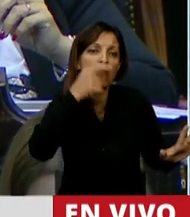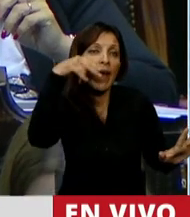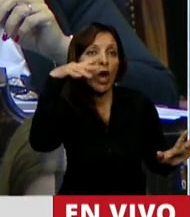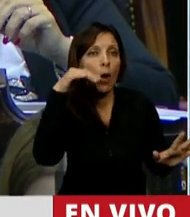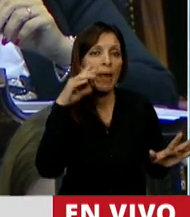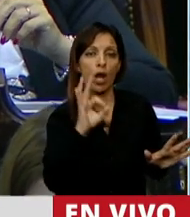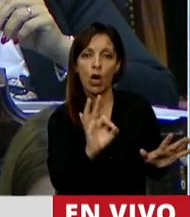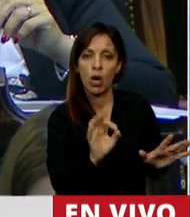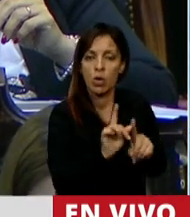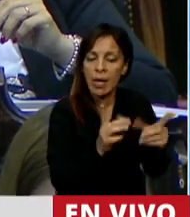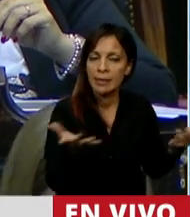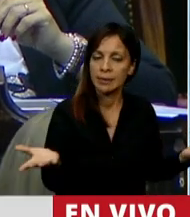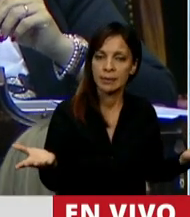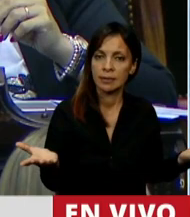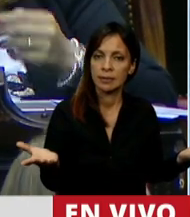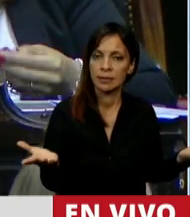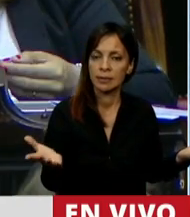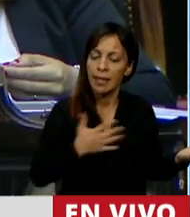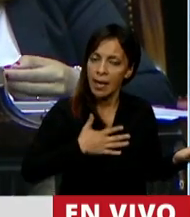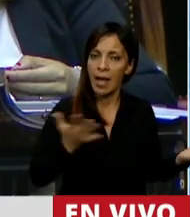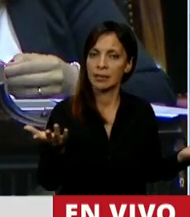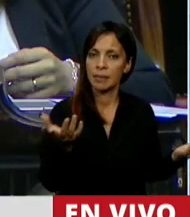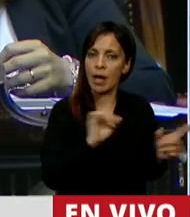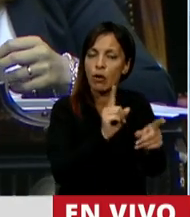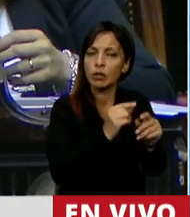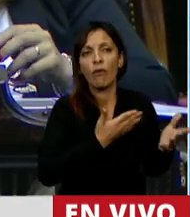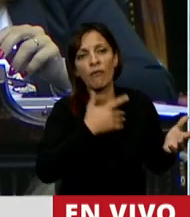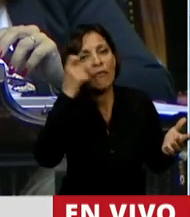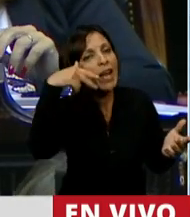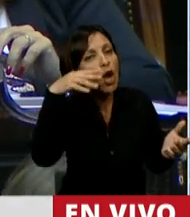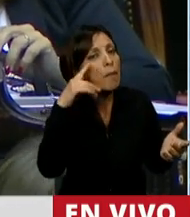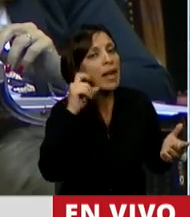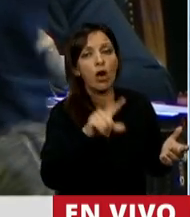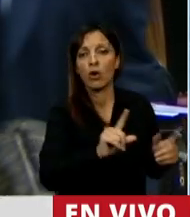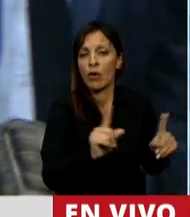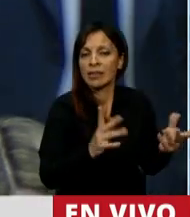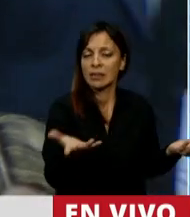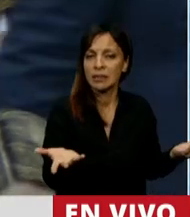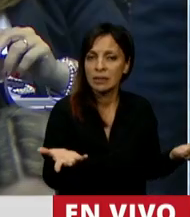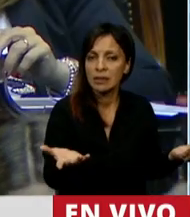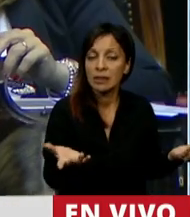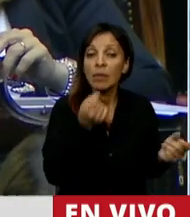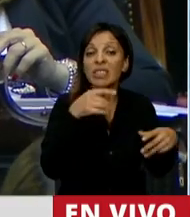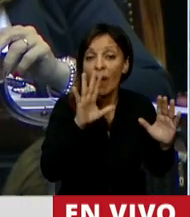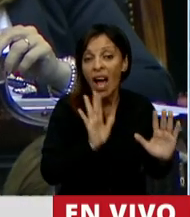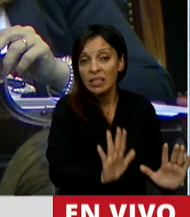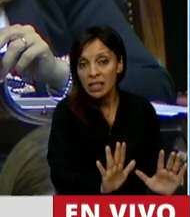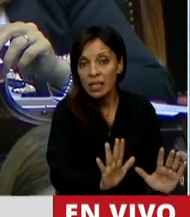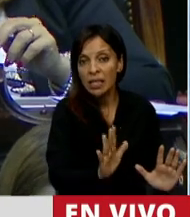dijeron acá. Lamentablemente no es un fenómeno. Porque si sería un fenómeno quizás estas